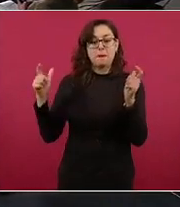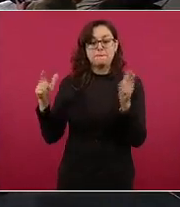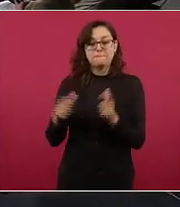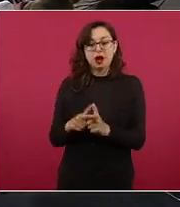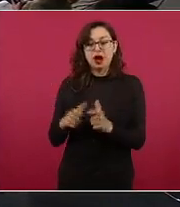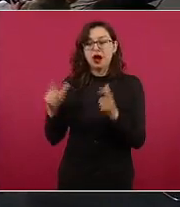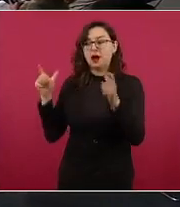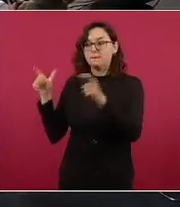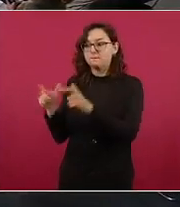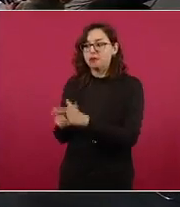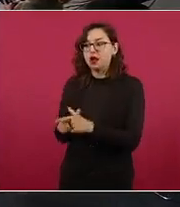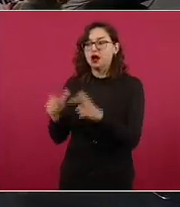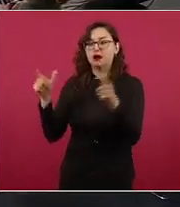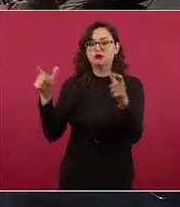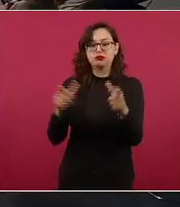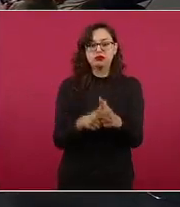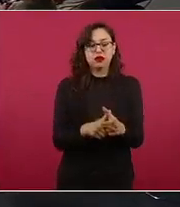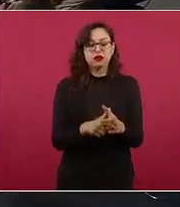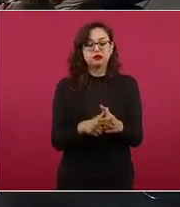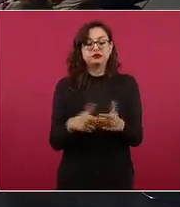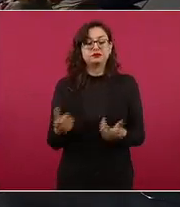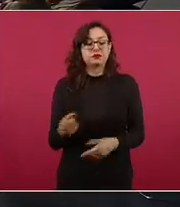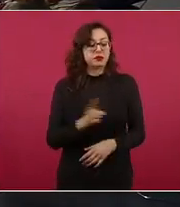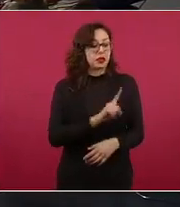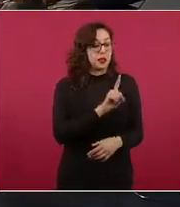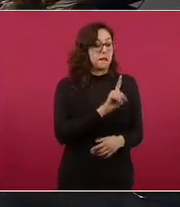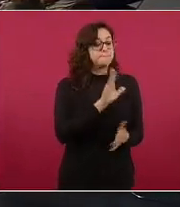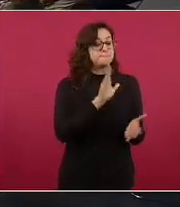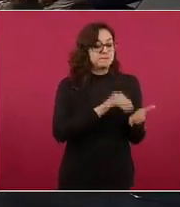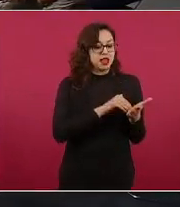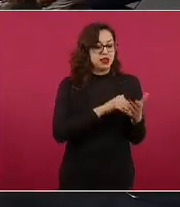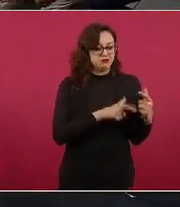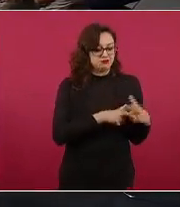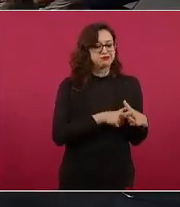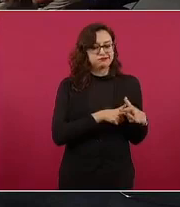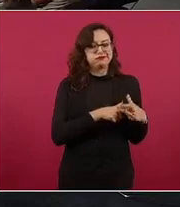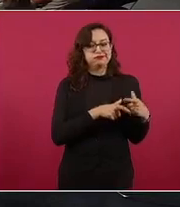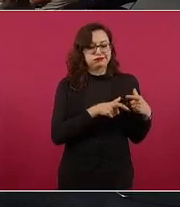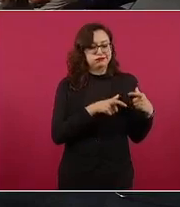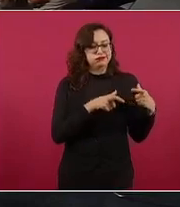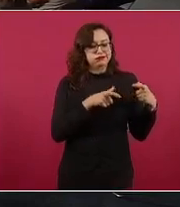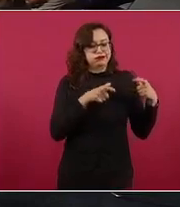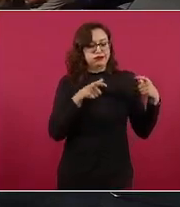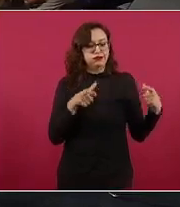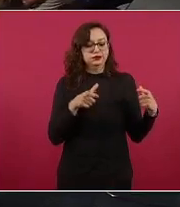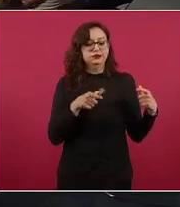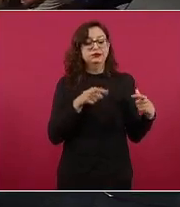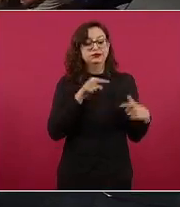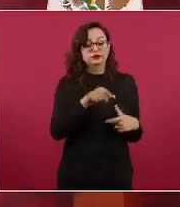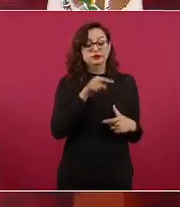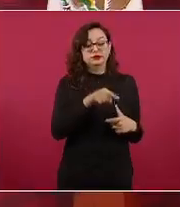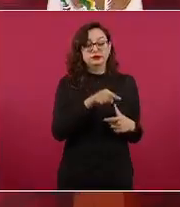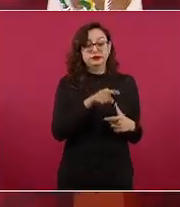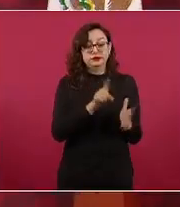y mil crecieron en población y de esos mil 100